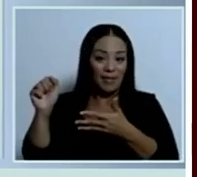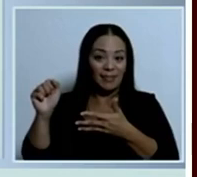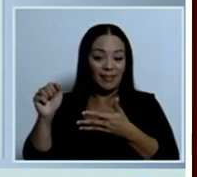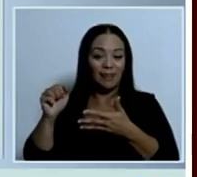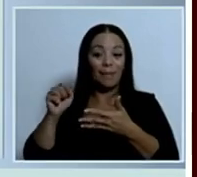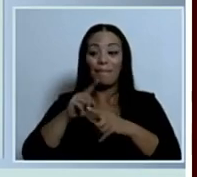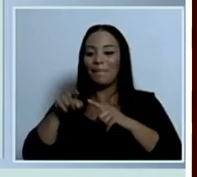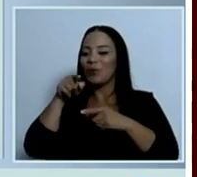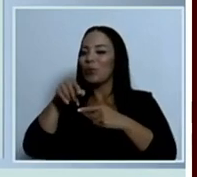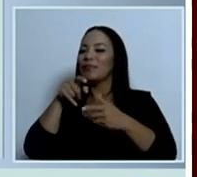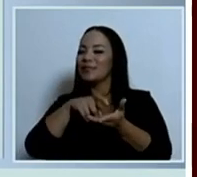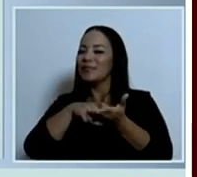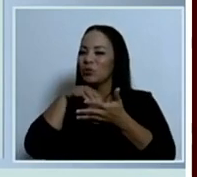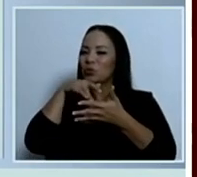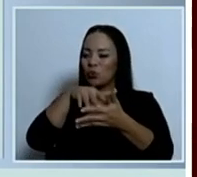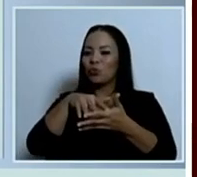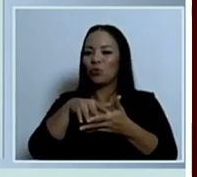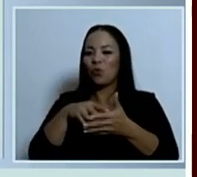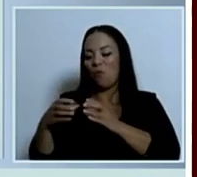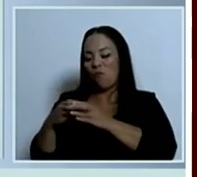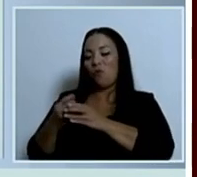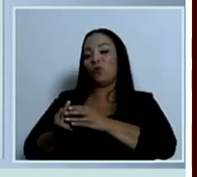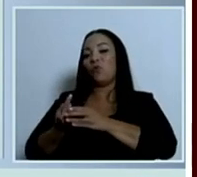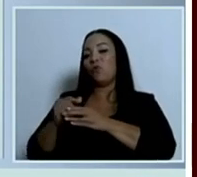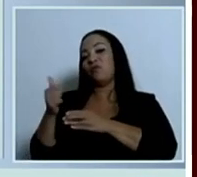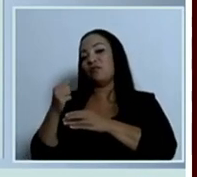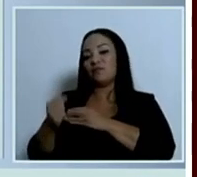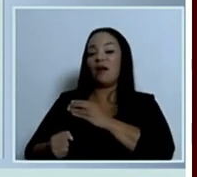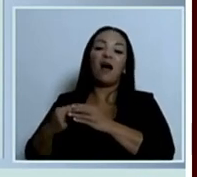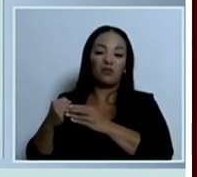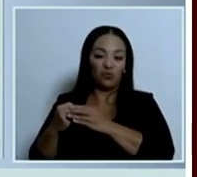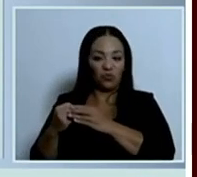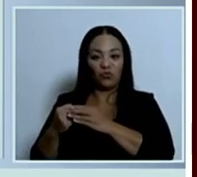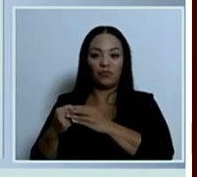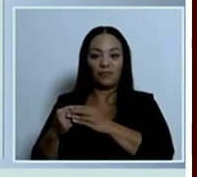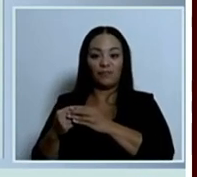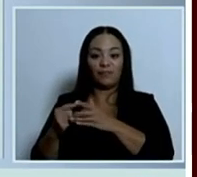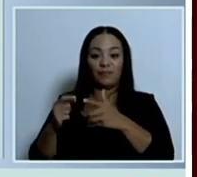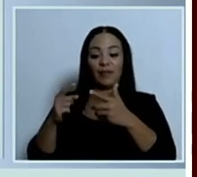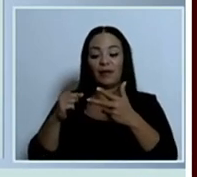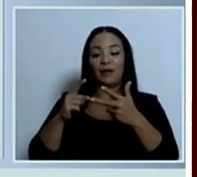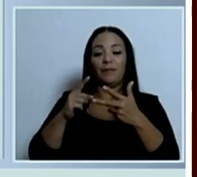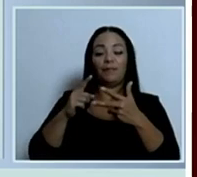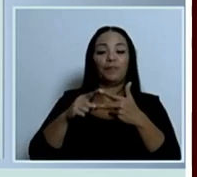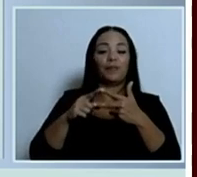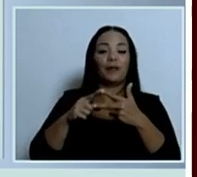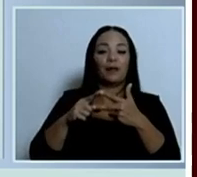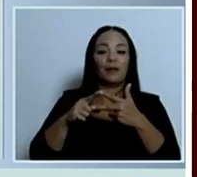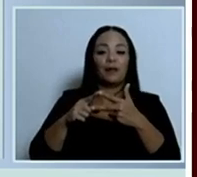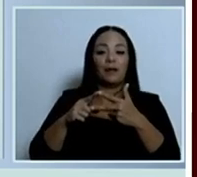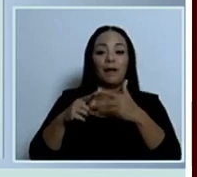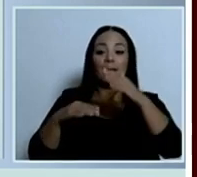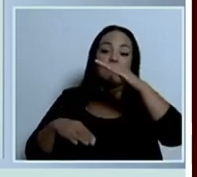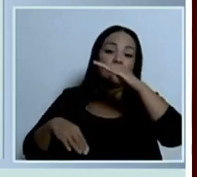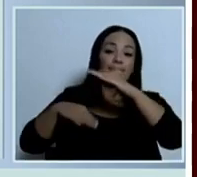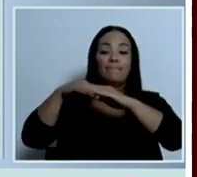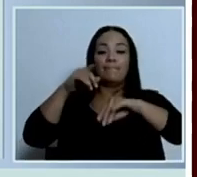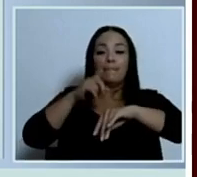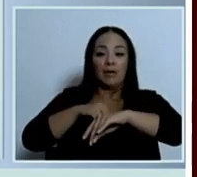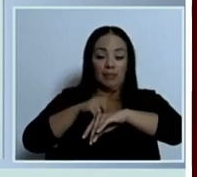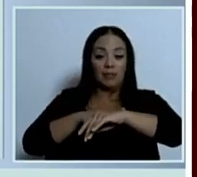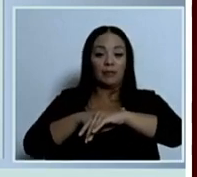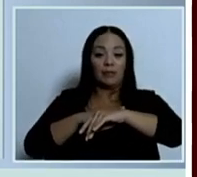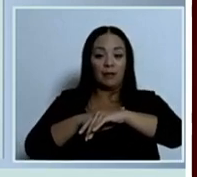reconocimiento de estudios generaba un monopolio por diez años en todos los escenarios y ahora que en este caso el plazo máximo de una homologación de registros es de un